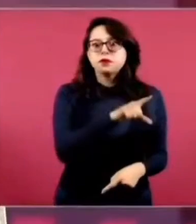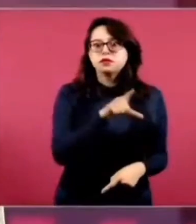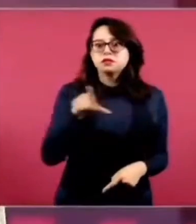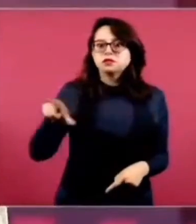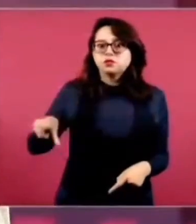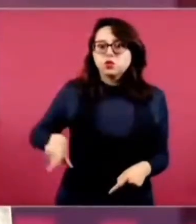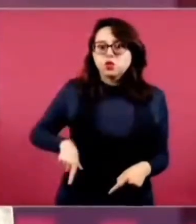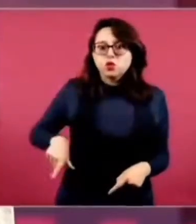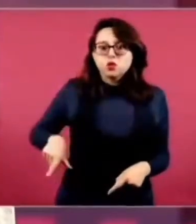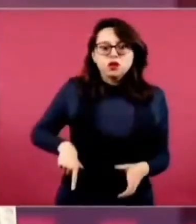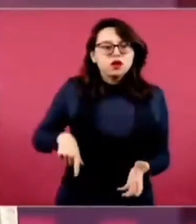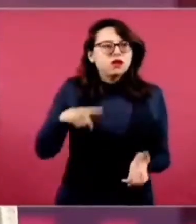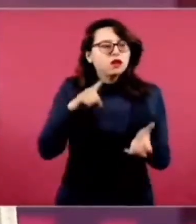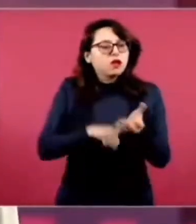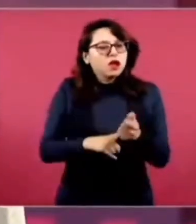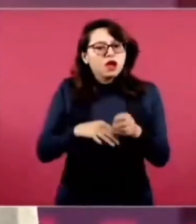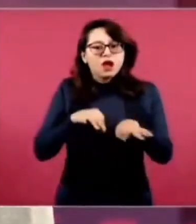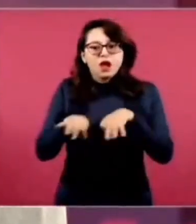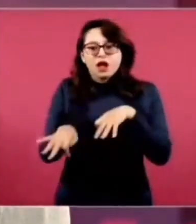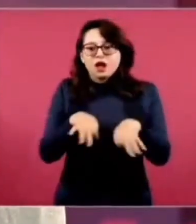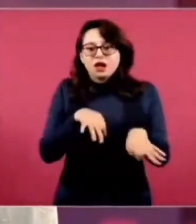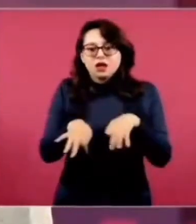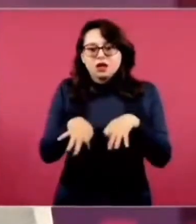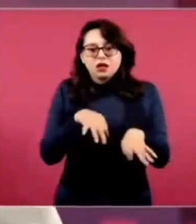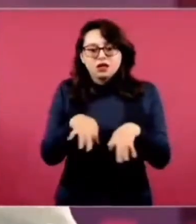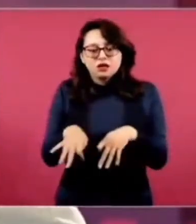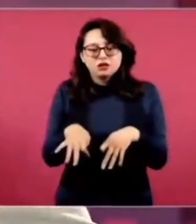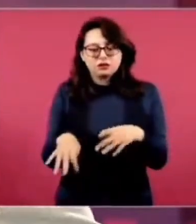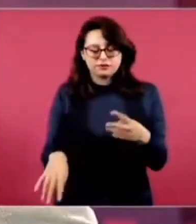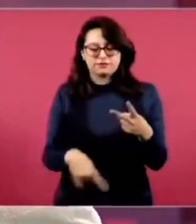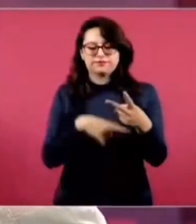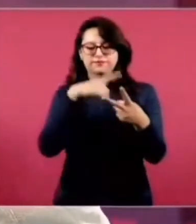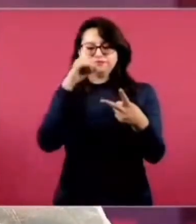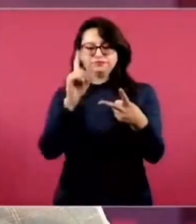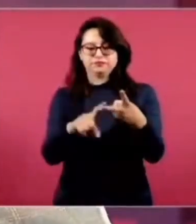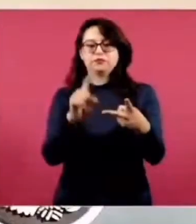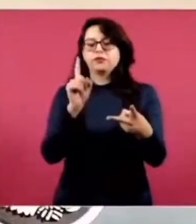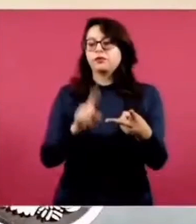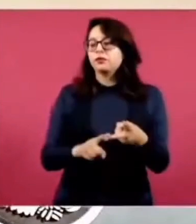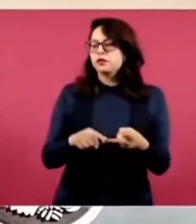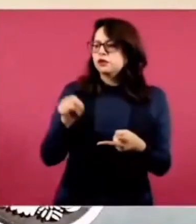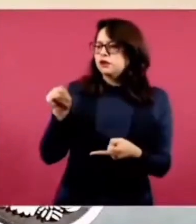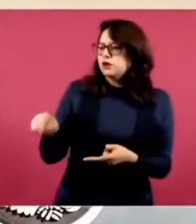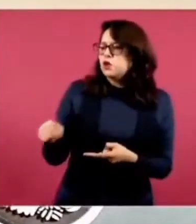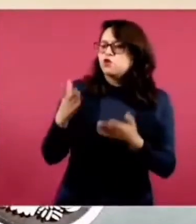prestanombres. Dos, desabasto de medicamentos.